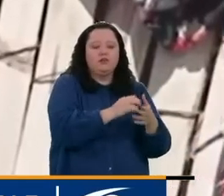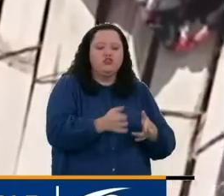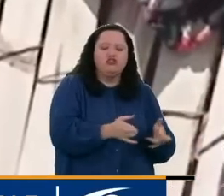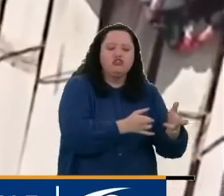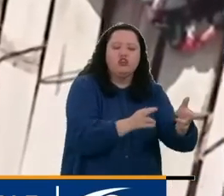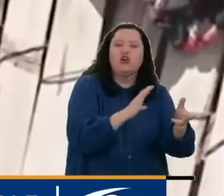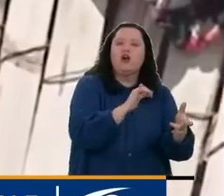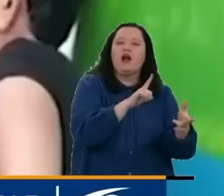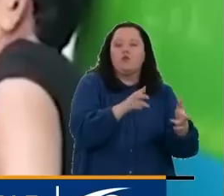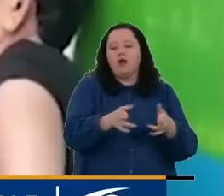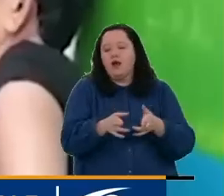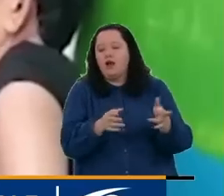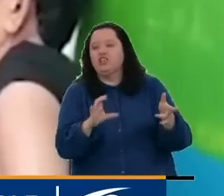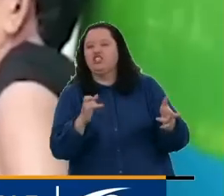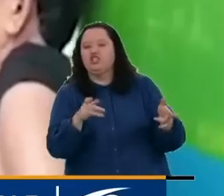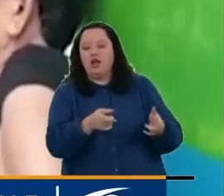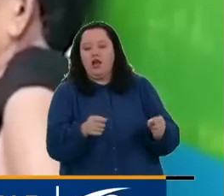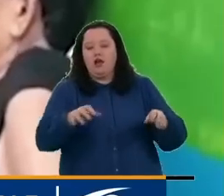Cauca y Chinchiná.